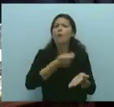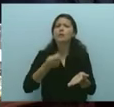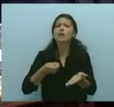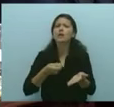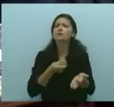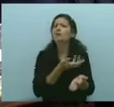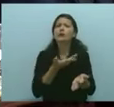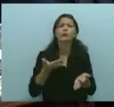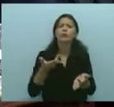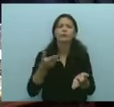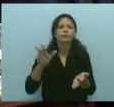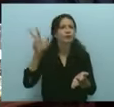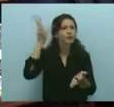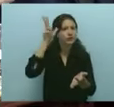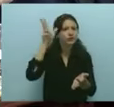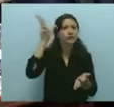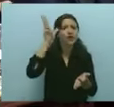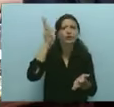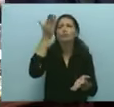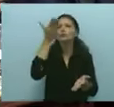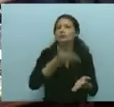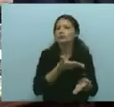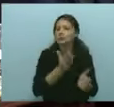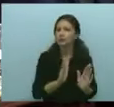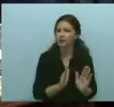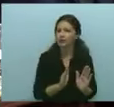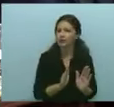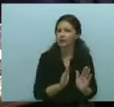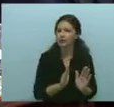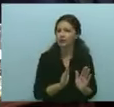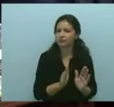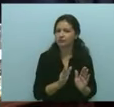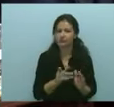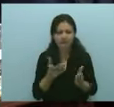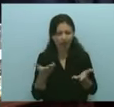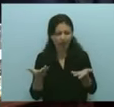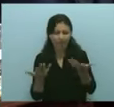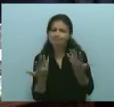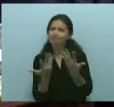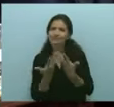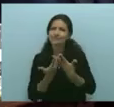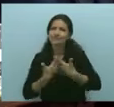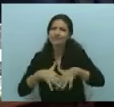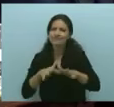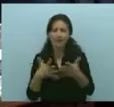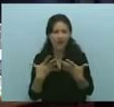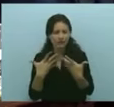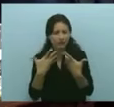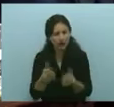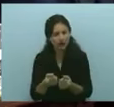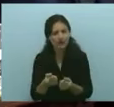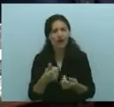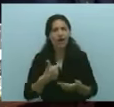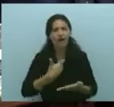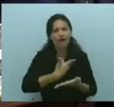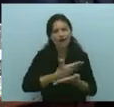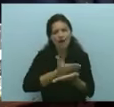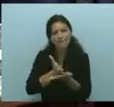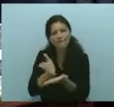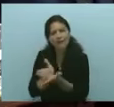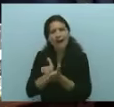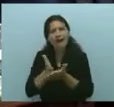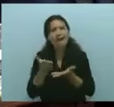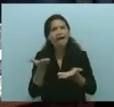sistema solidario, así es, es un sistema de reparto. Y por supuesto que se han